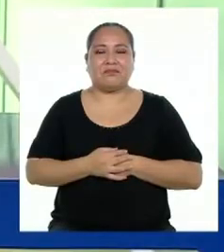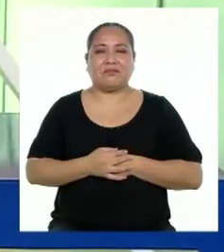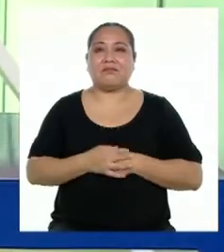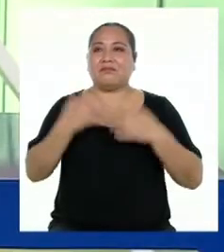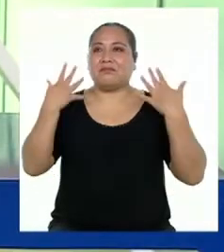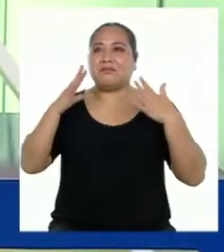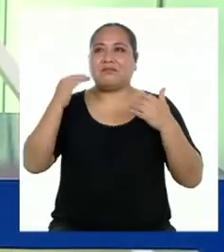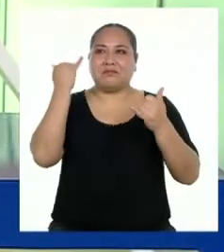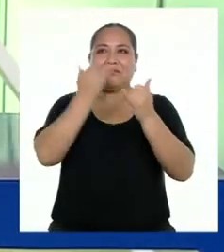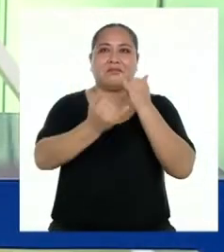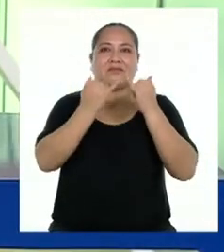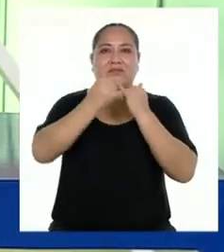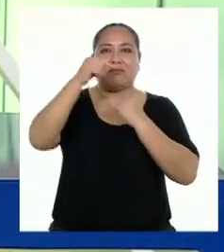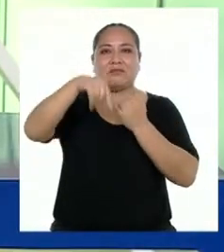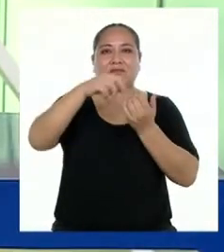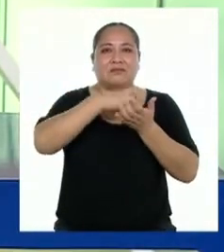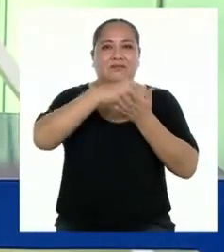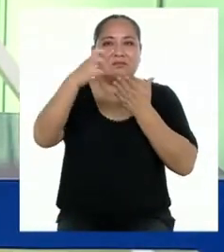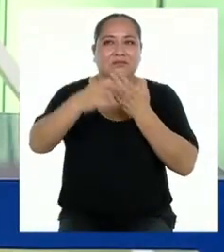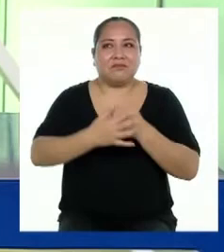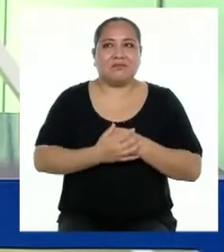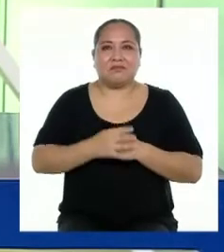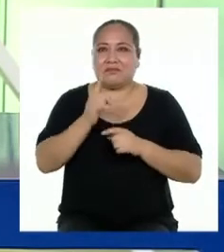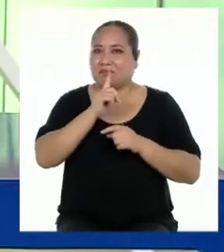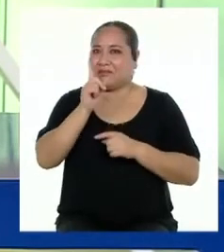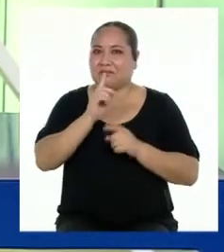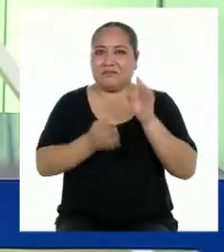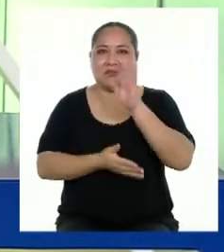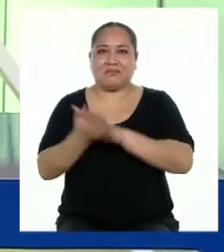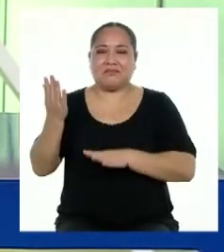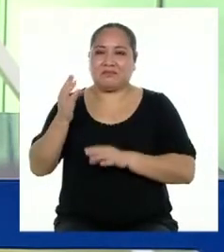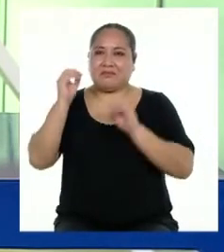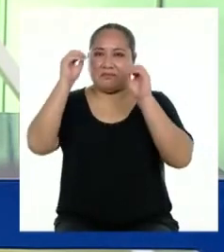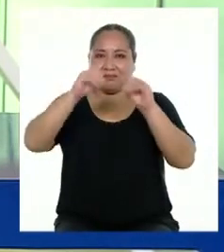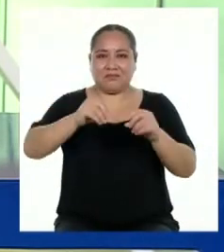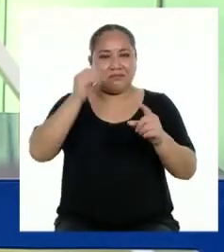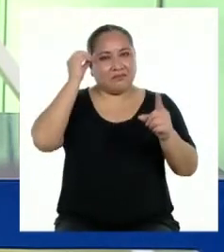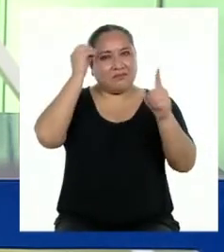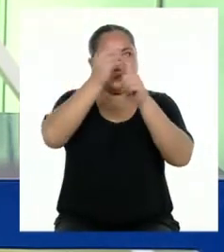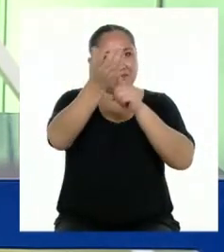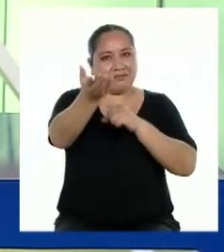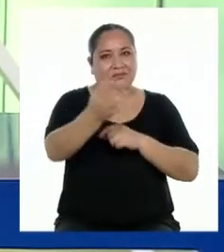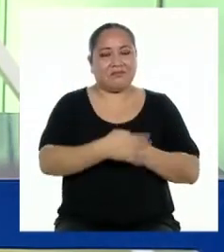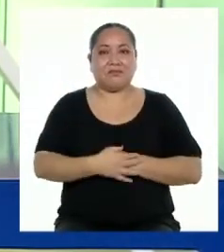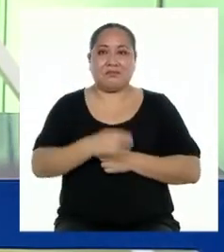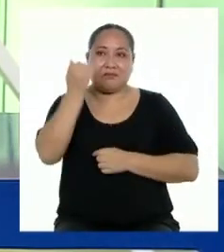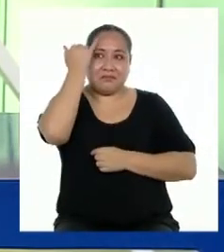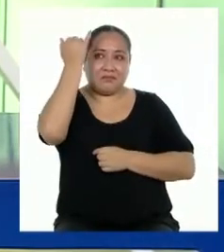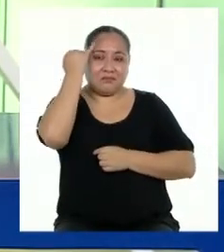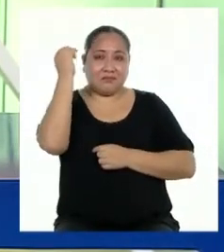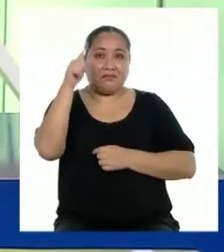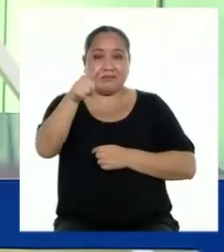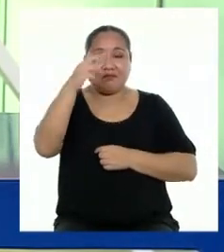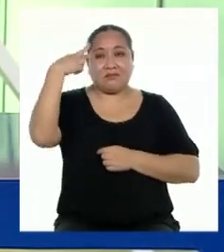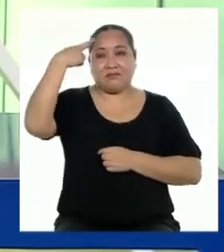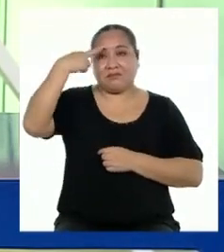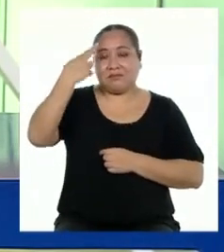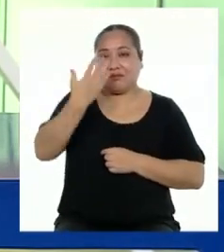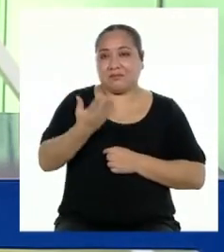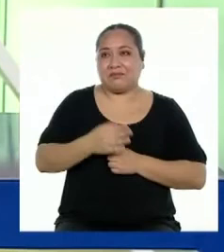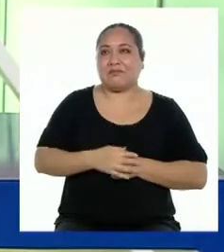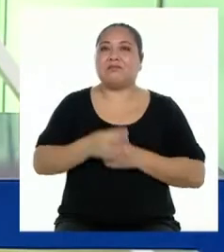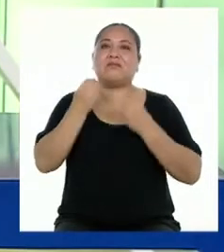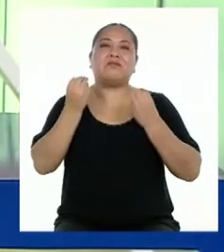Hemos llegado al final del programa, pero no me voy sin dejarles un reto. La idea es que reflexionen sobre